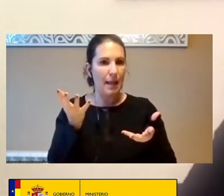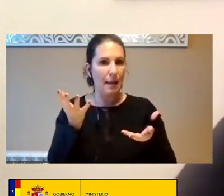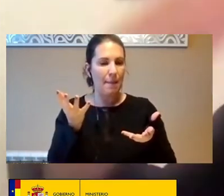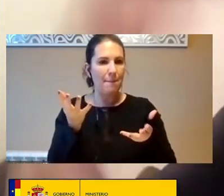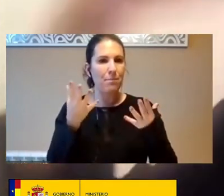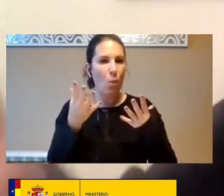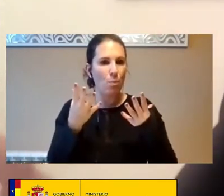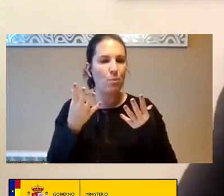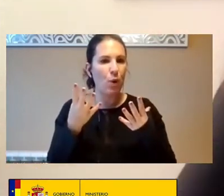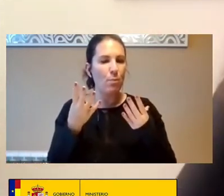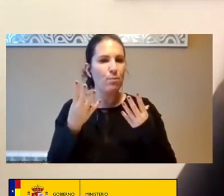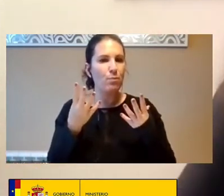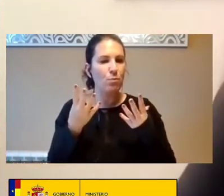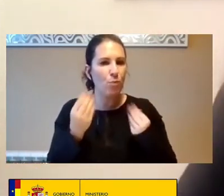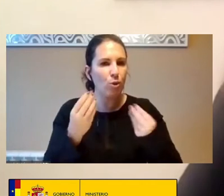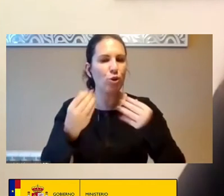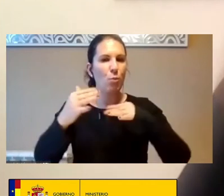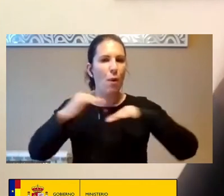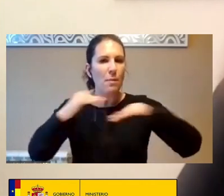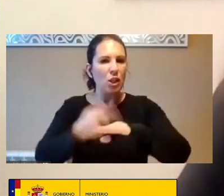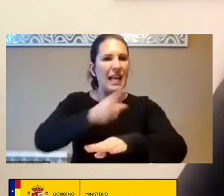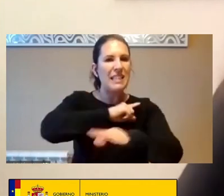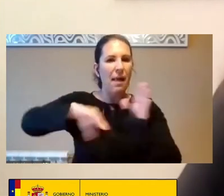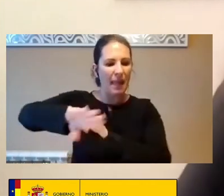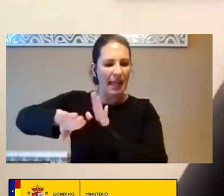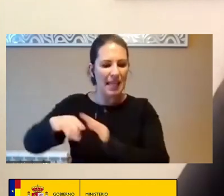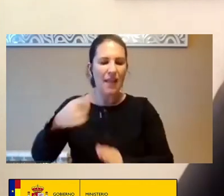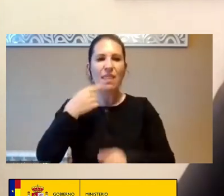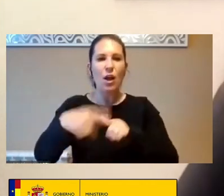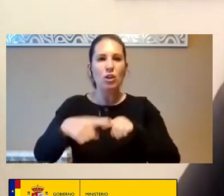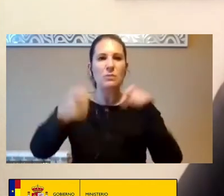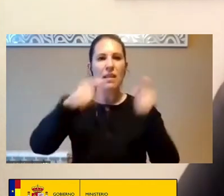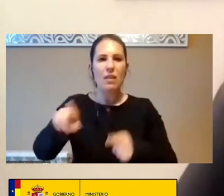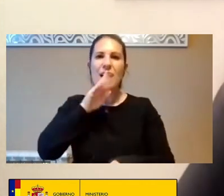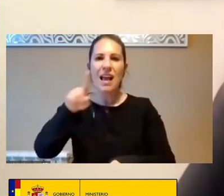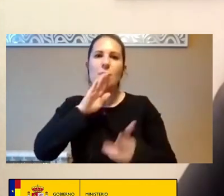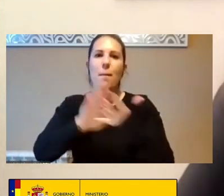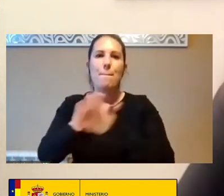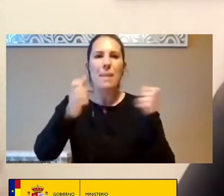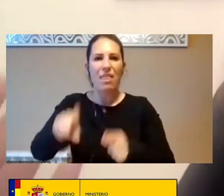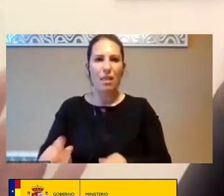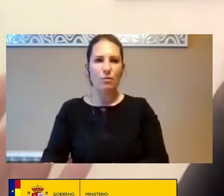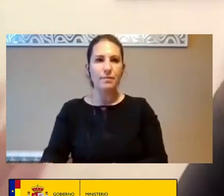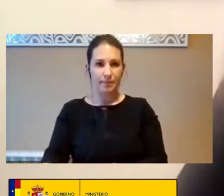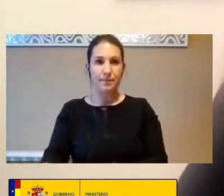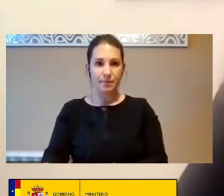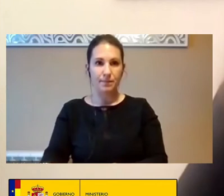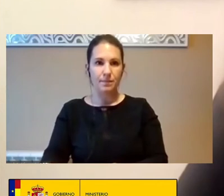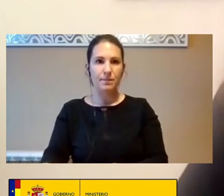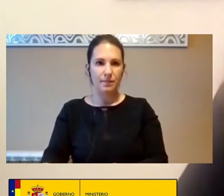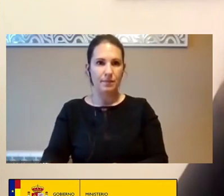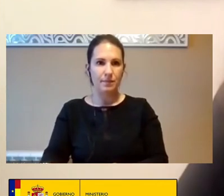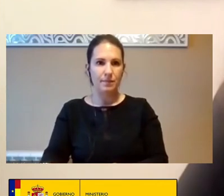Muchos De Los Movimientos De Extrema Derecha Están Diciendo Cosas Que Se Parecen A Las Cosas Que Decimos Y Ese Es El